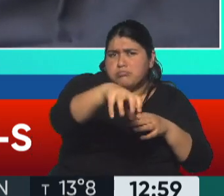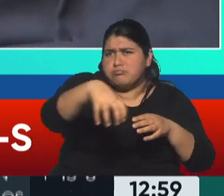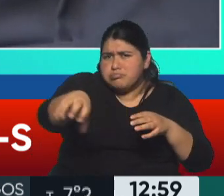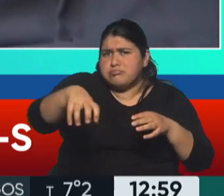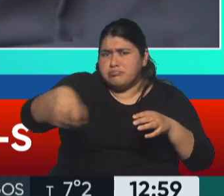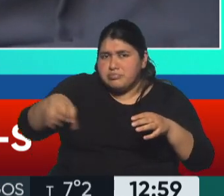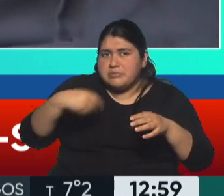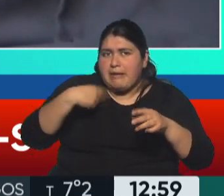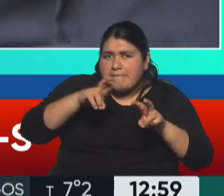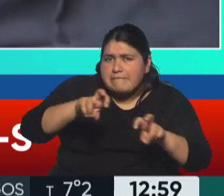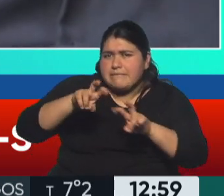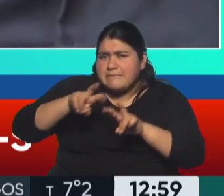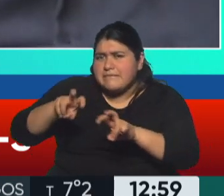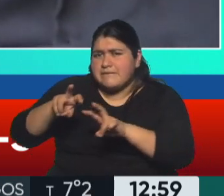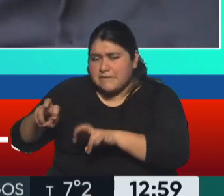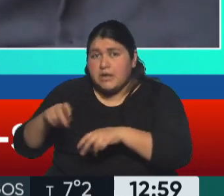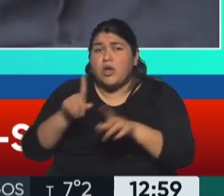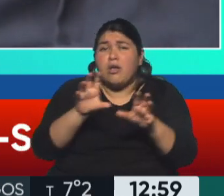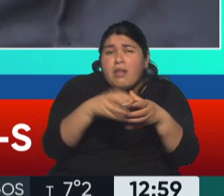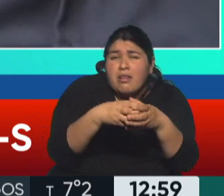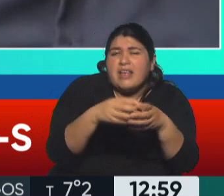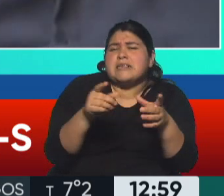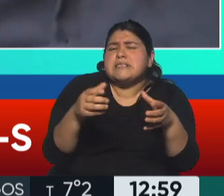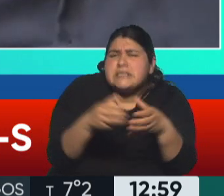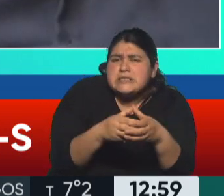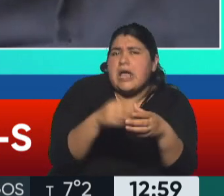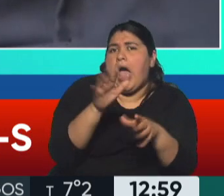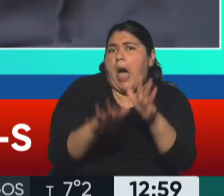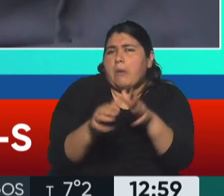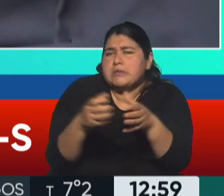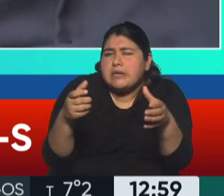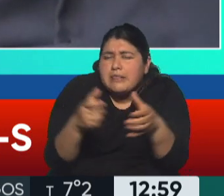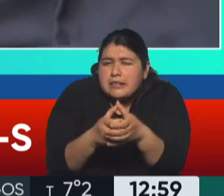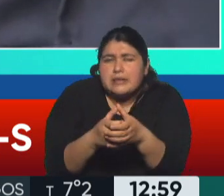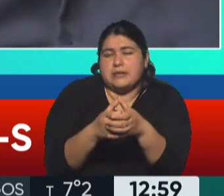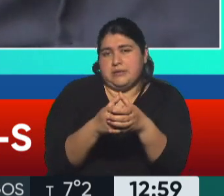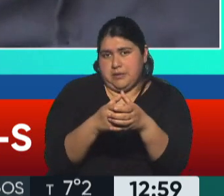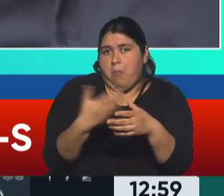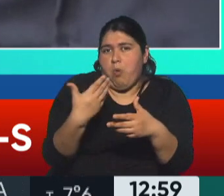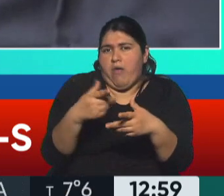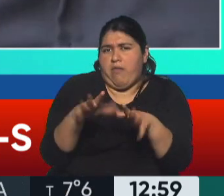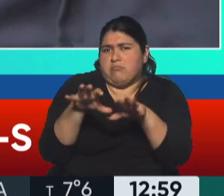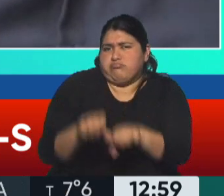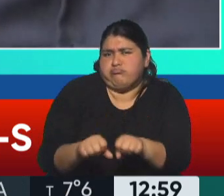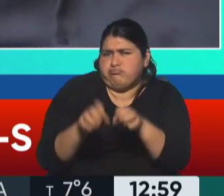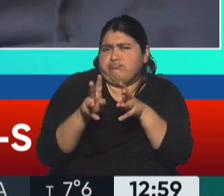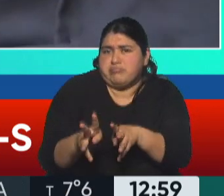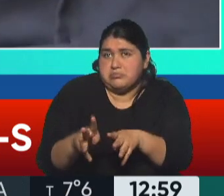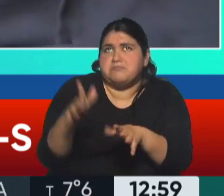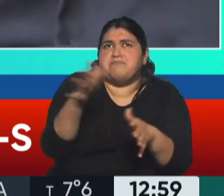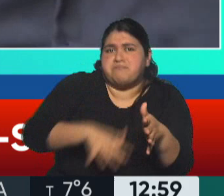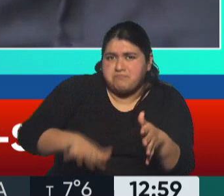antes. Grupos pequeños, a veces muy pequeños, que pueden actuar en un nivel local